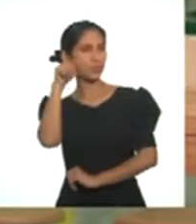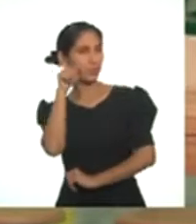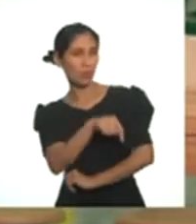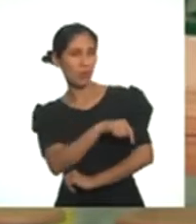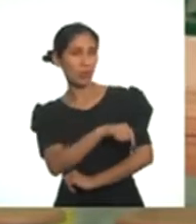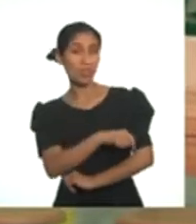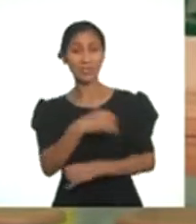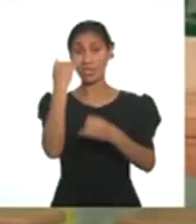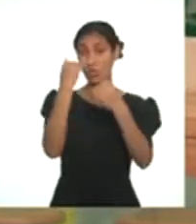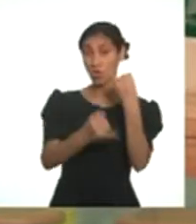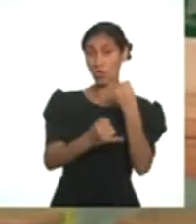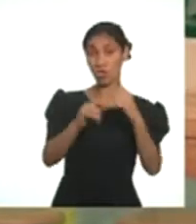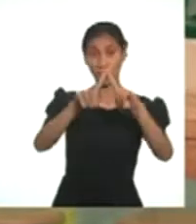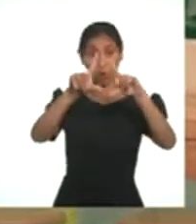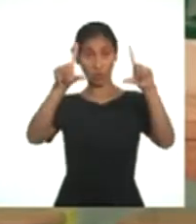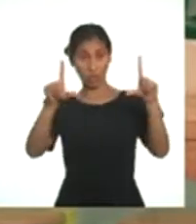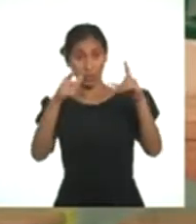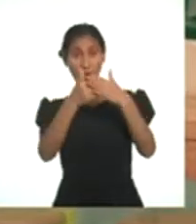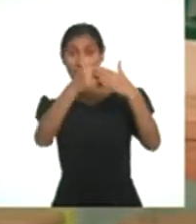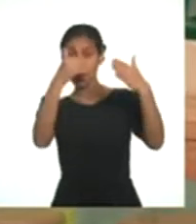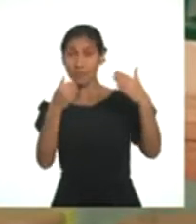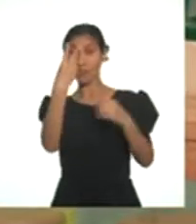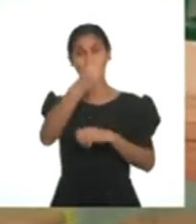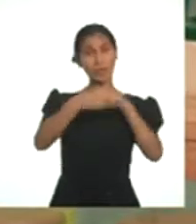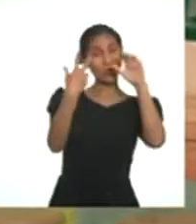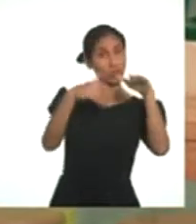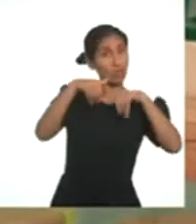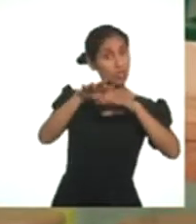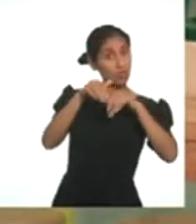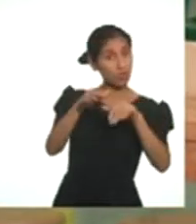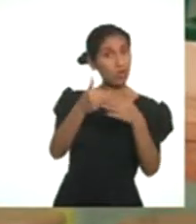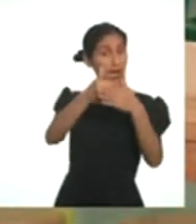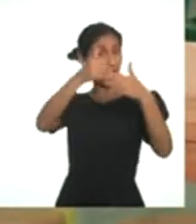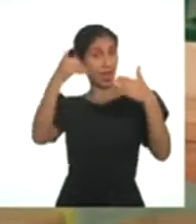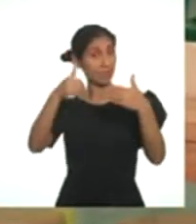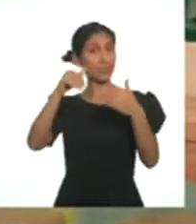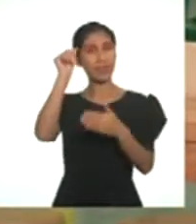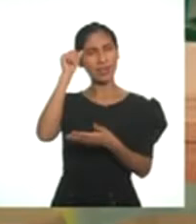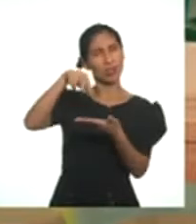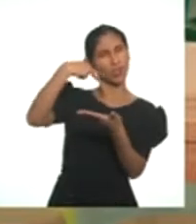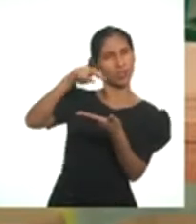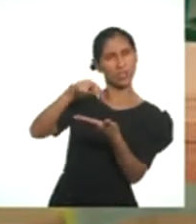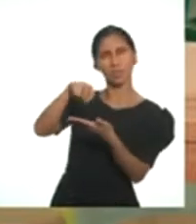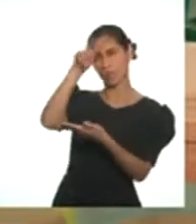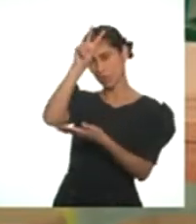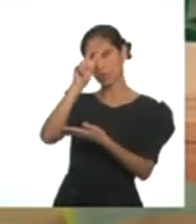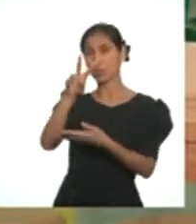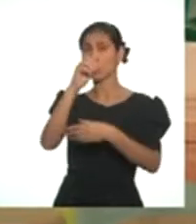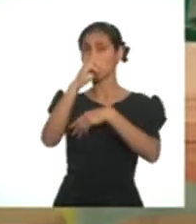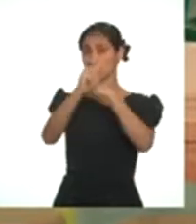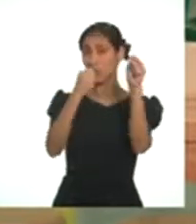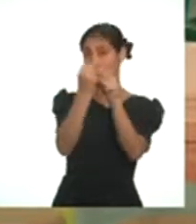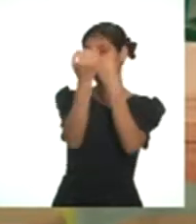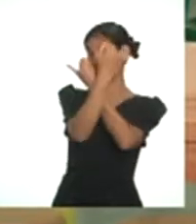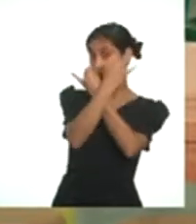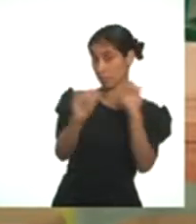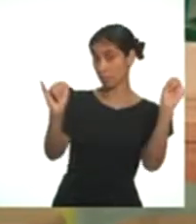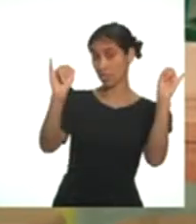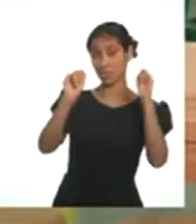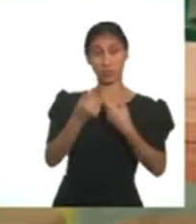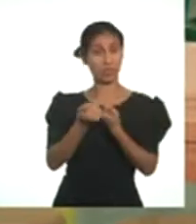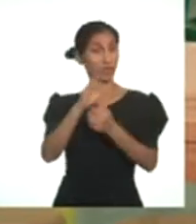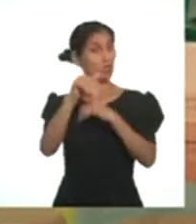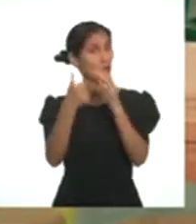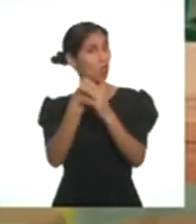porque hoy es el último programa antes del 28 de julio, antes de la celebración de nuestro Bicentenario como país, nuestros 200